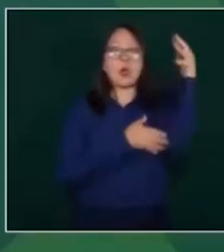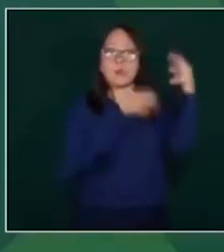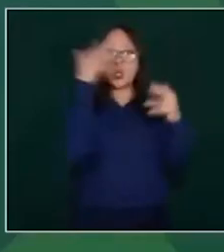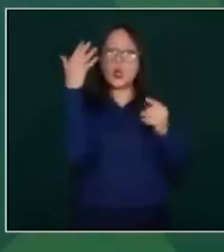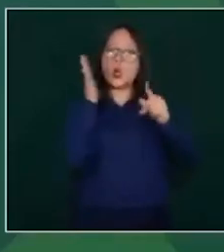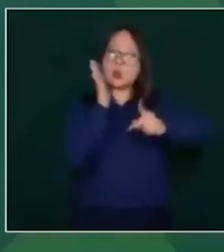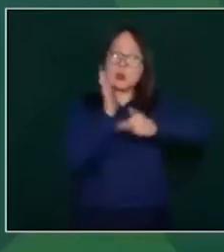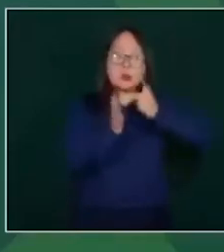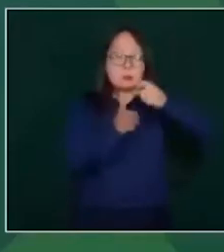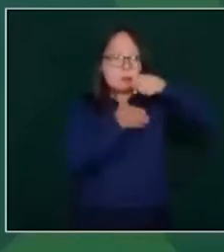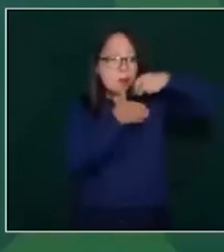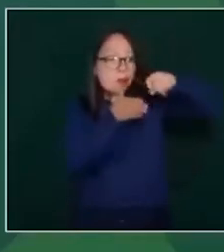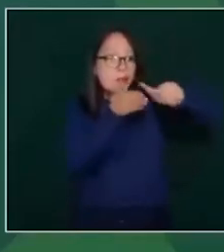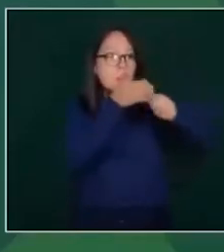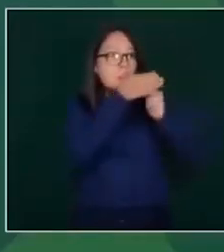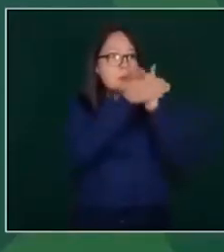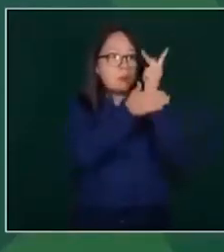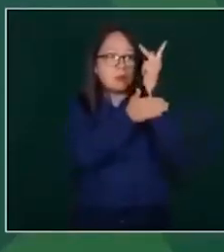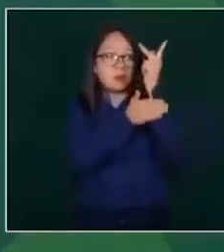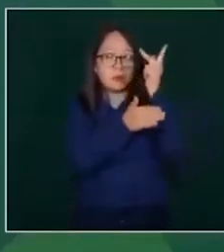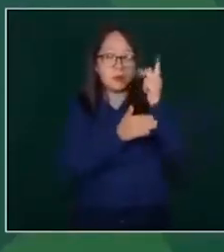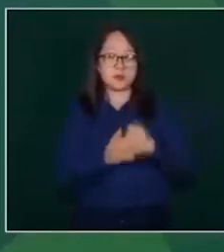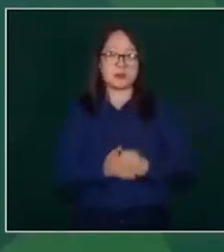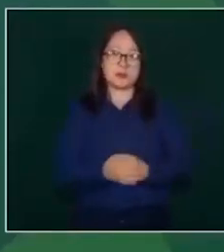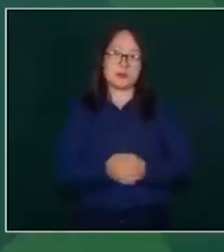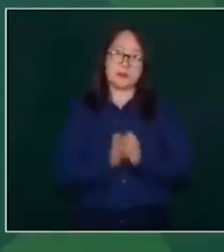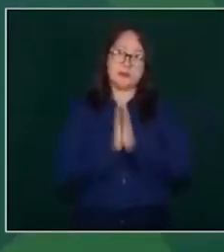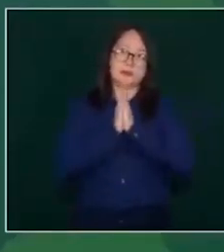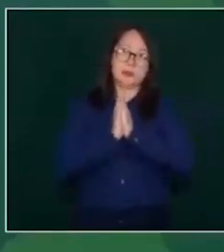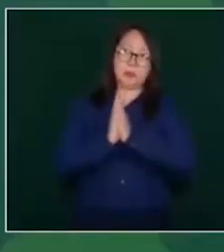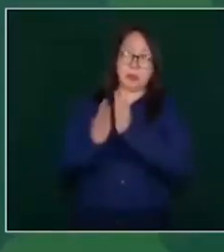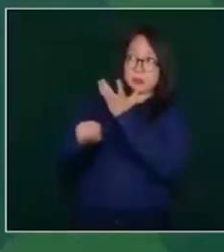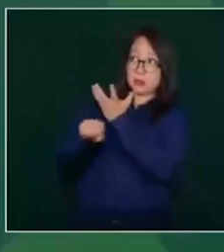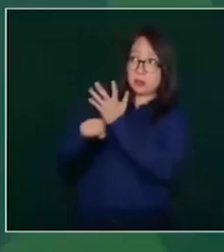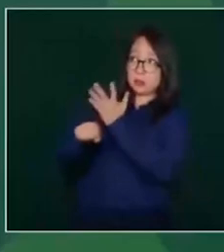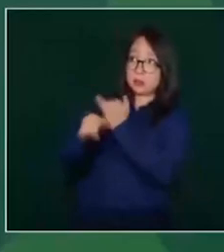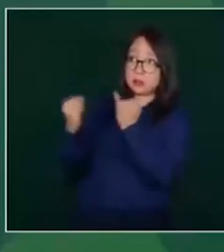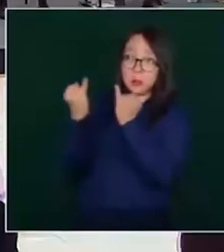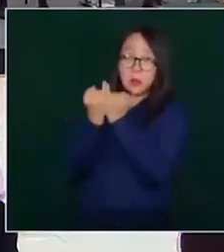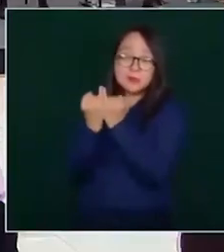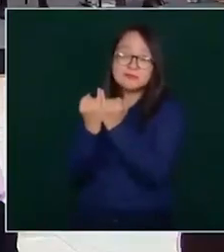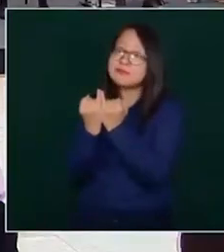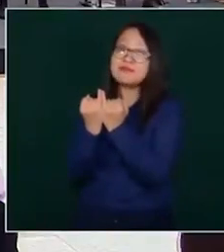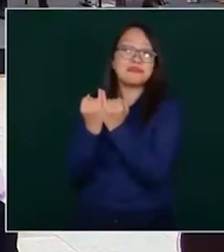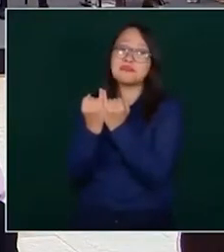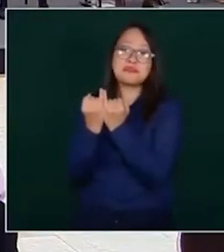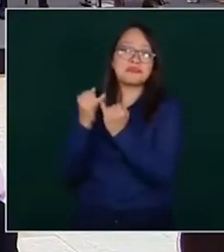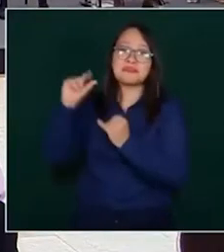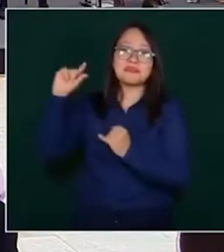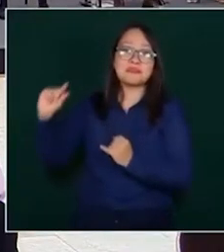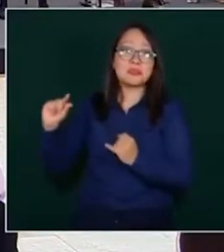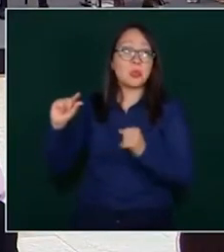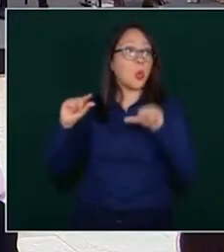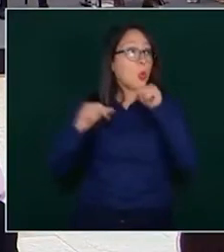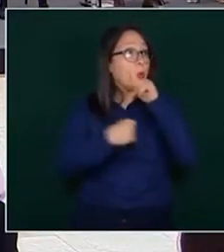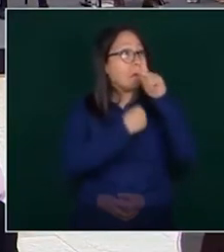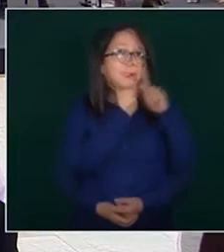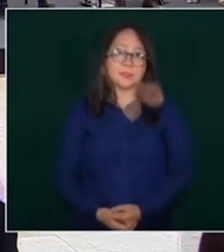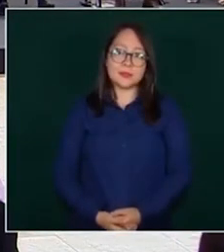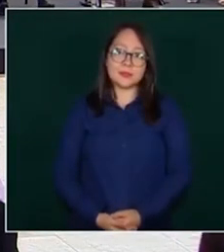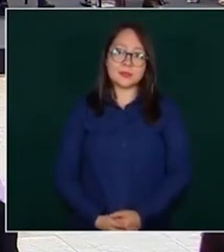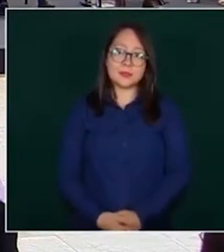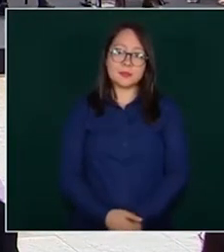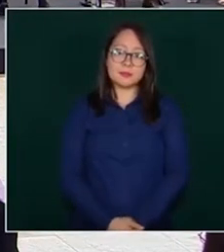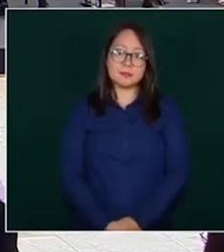Con todo respeto, no invierten eso en Estados Unidos ni en ningún país europeo.